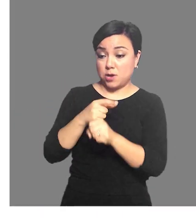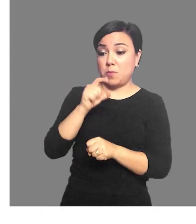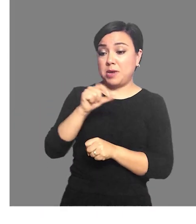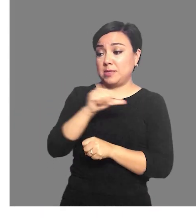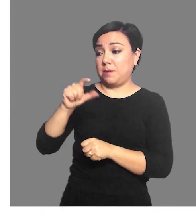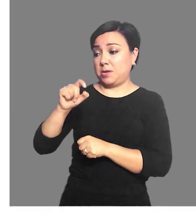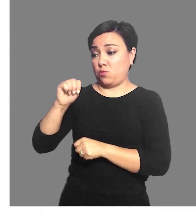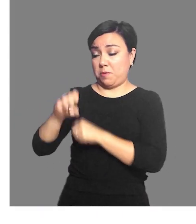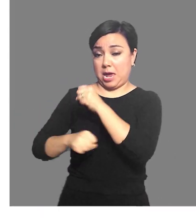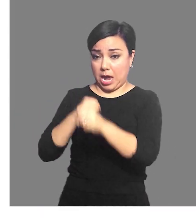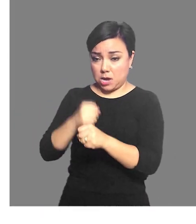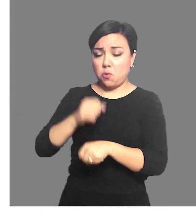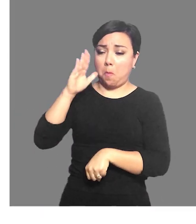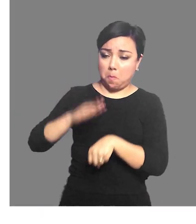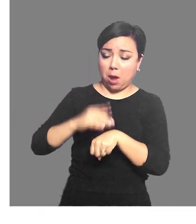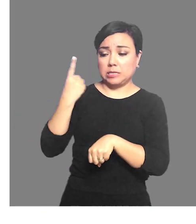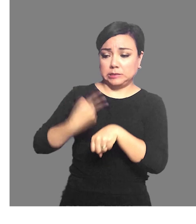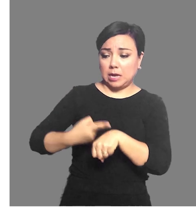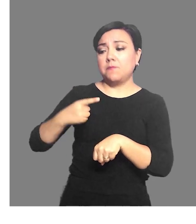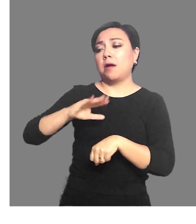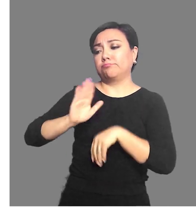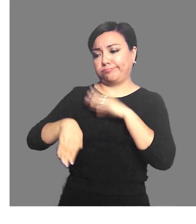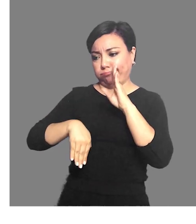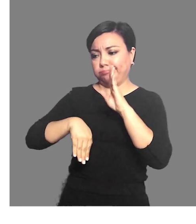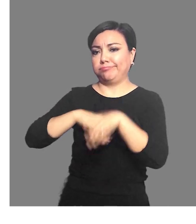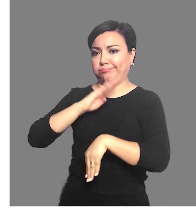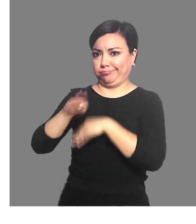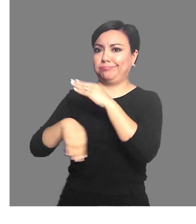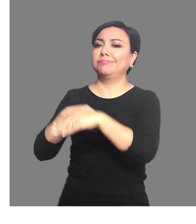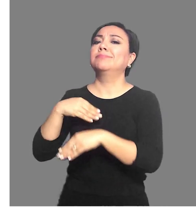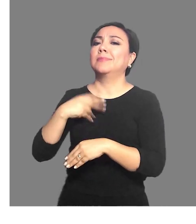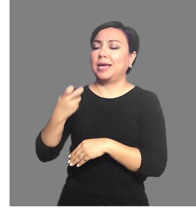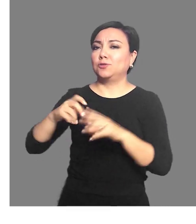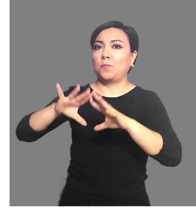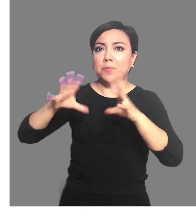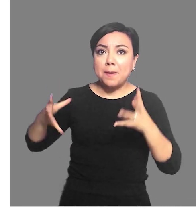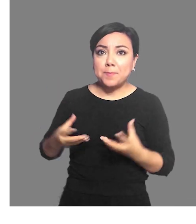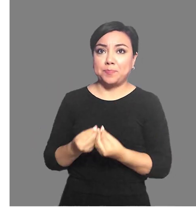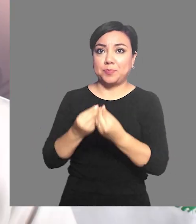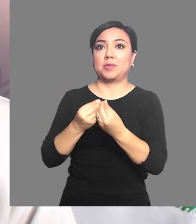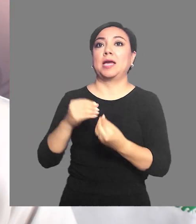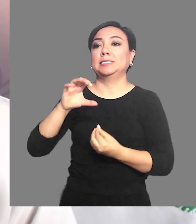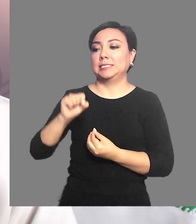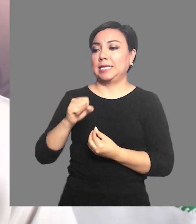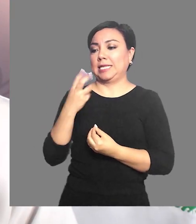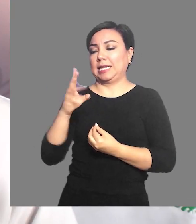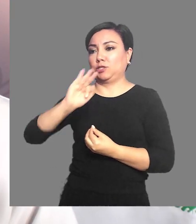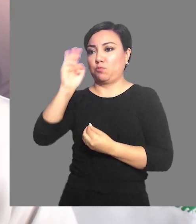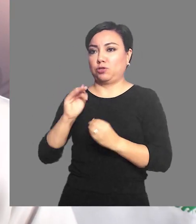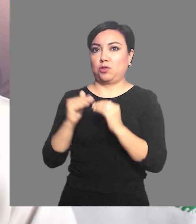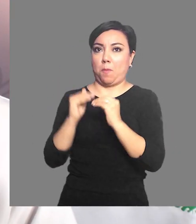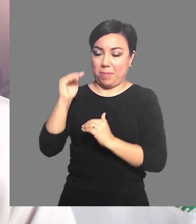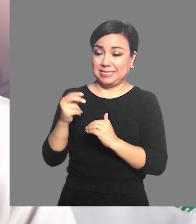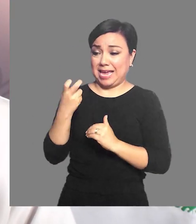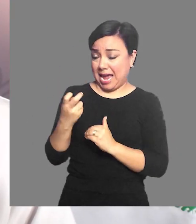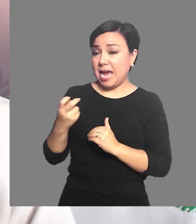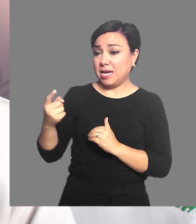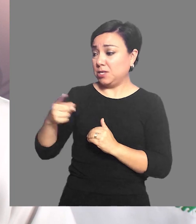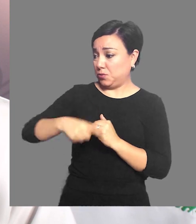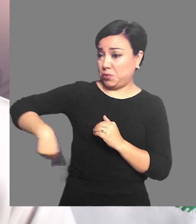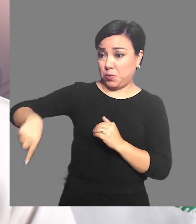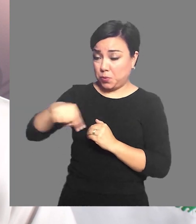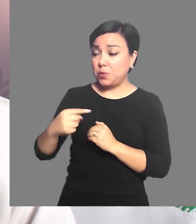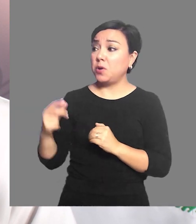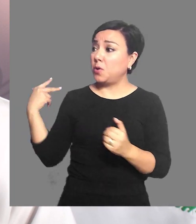las personas entre 20 y 29 años, con un incremento del 63.64%. Ya son 18 muertes que lamentar en este grupo,